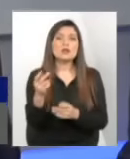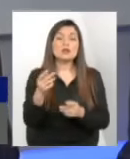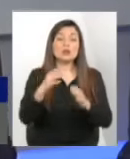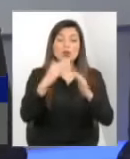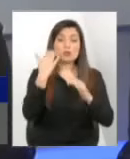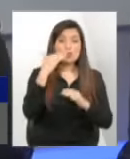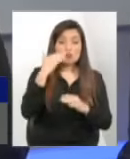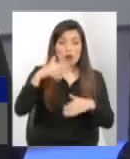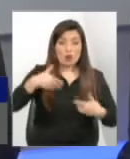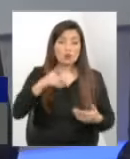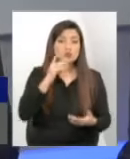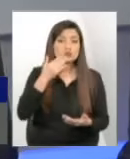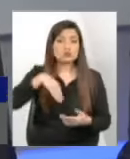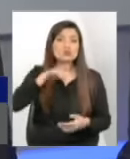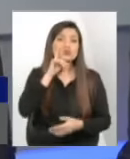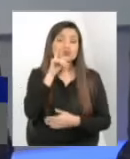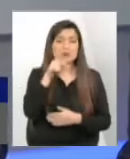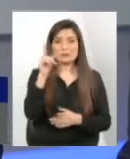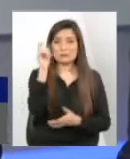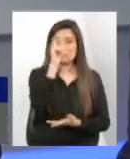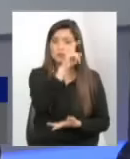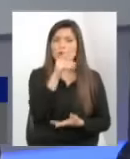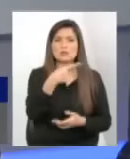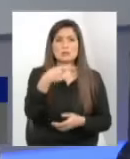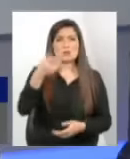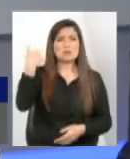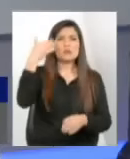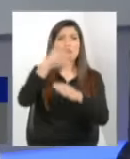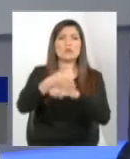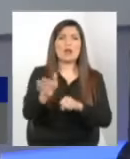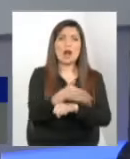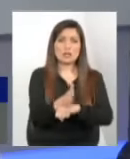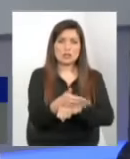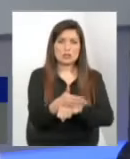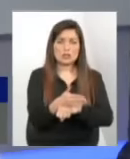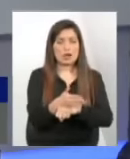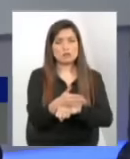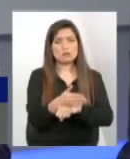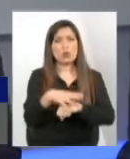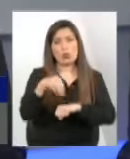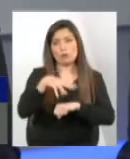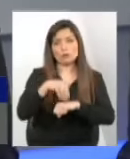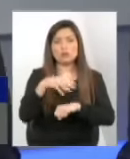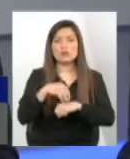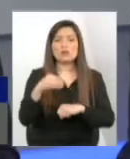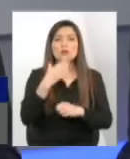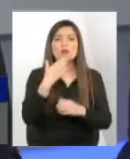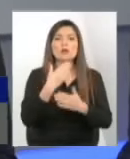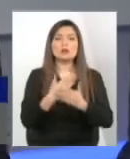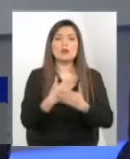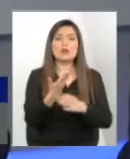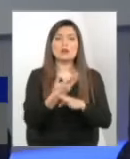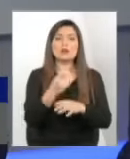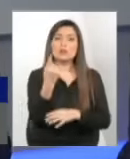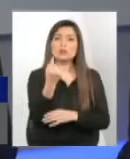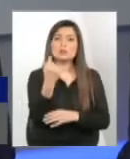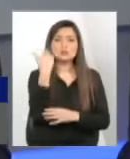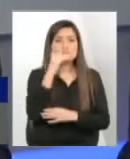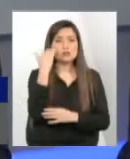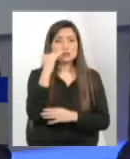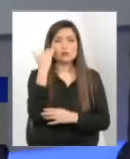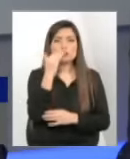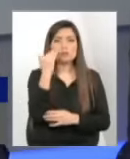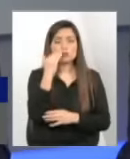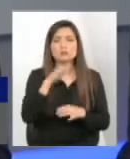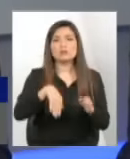Por ejemplo, la semana pasada estuve en Arica, en el CREA, que ustedes recuerdan que donde se fugaron 11 niños y por el cual salió Hugo